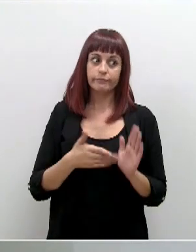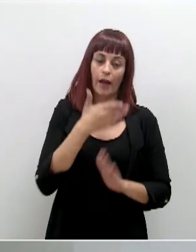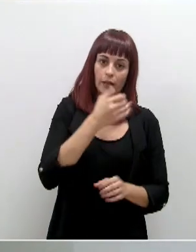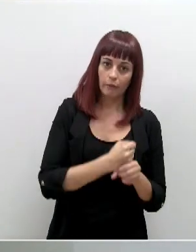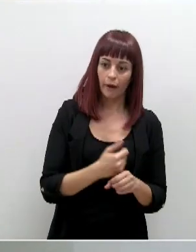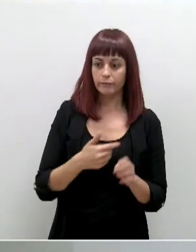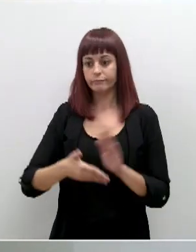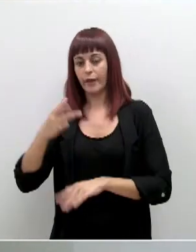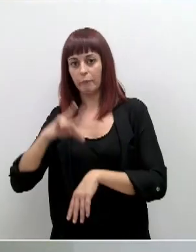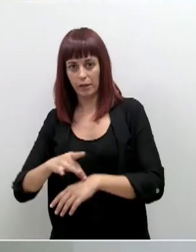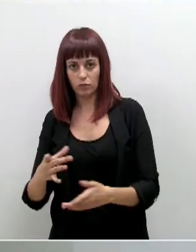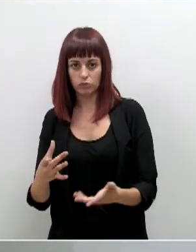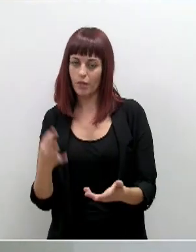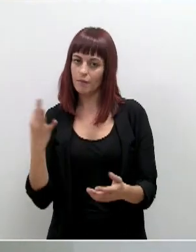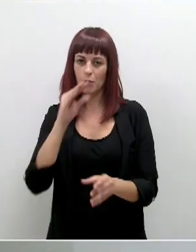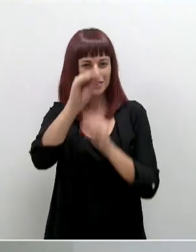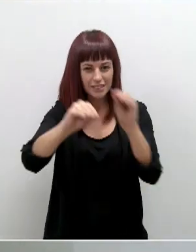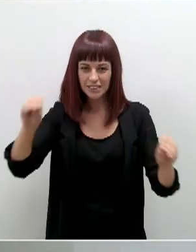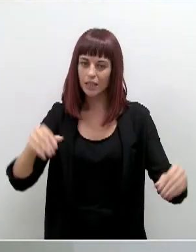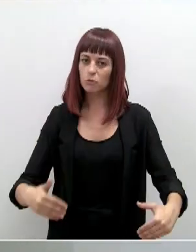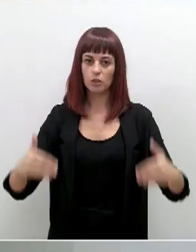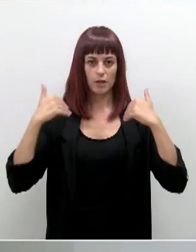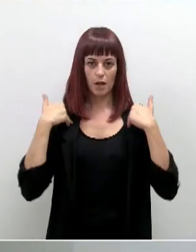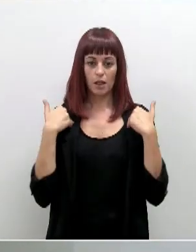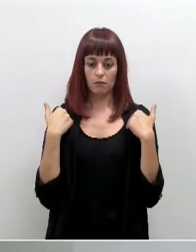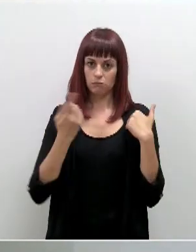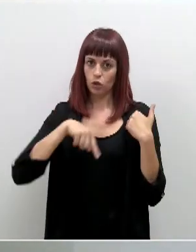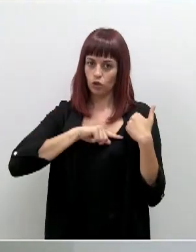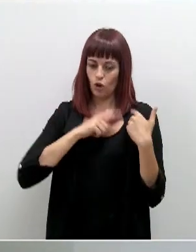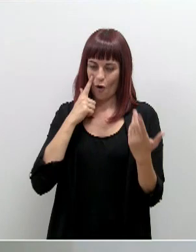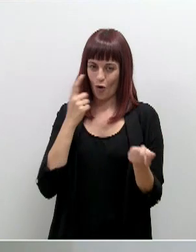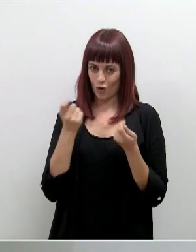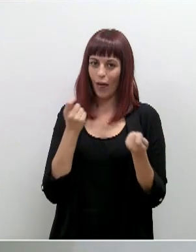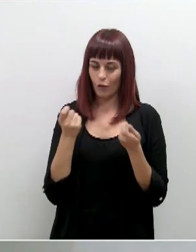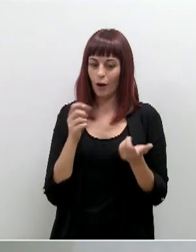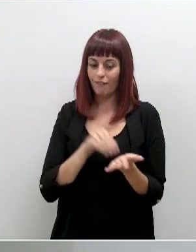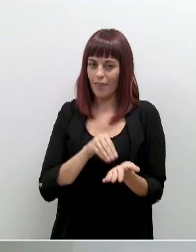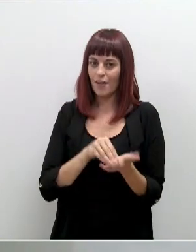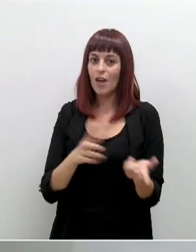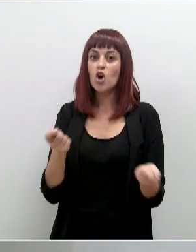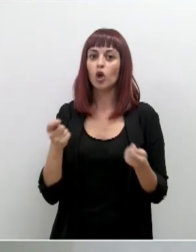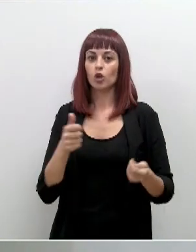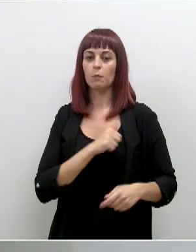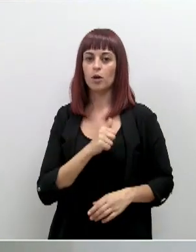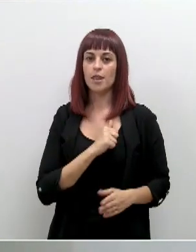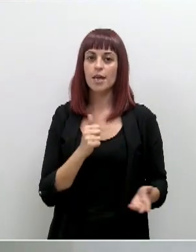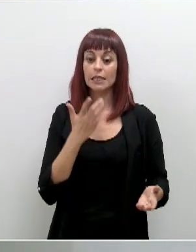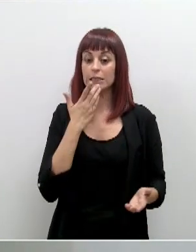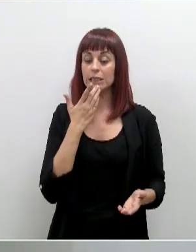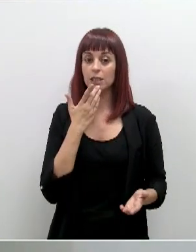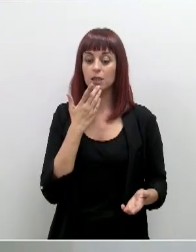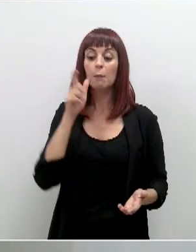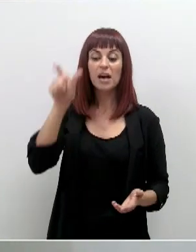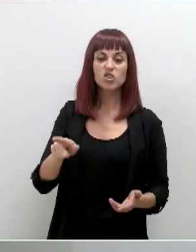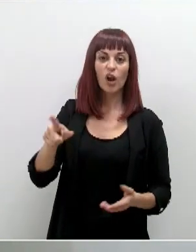tema ahora mismo de la llamada a la responsabilidad y eso sí, vamos a estar encima. Es decir, de vez en cuando habrán controles y si en el control se ve que hay alguna